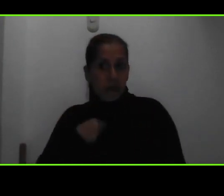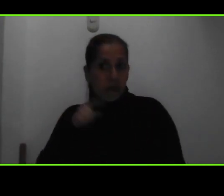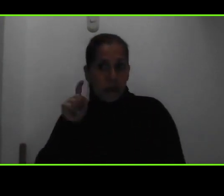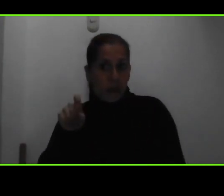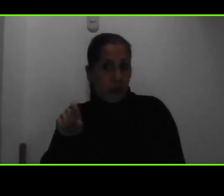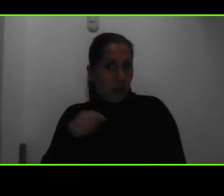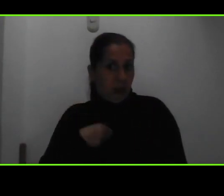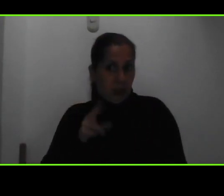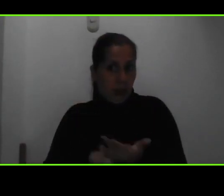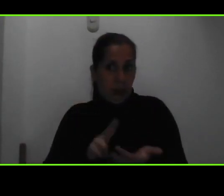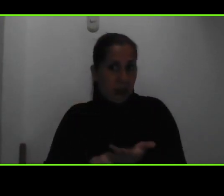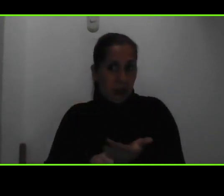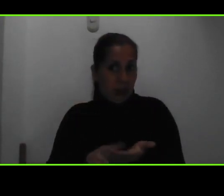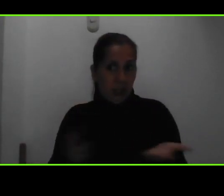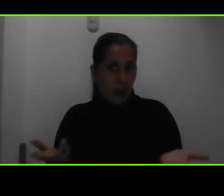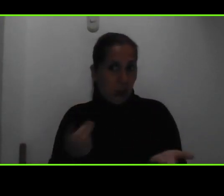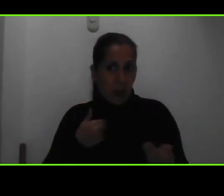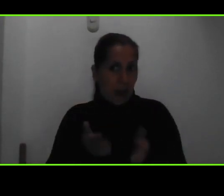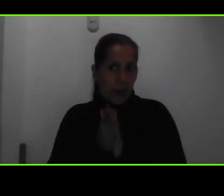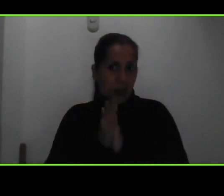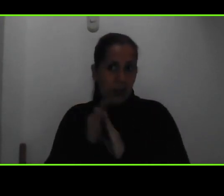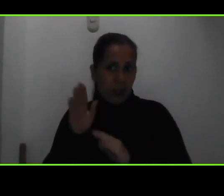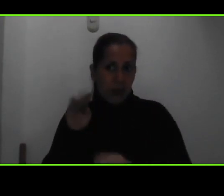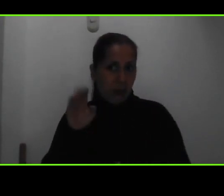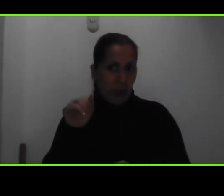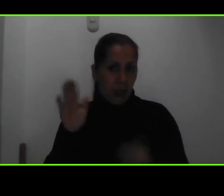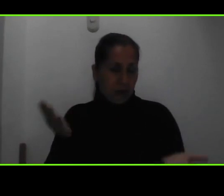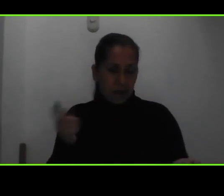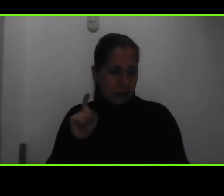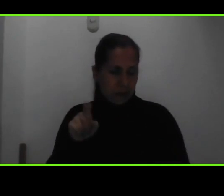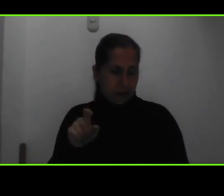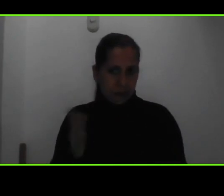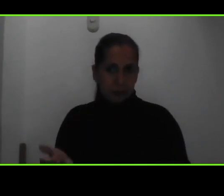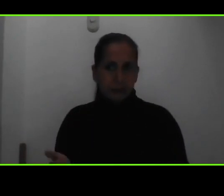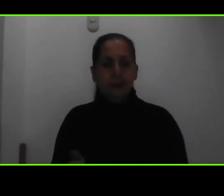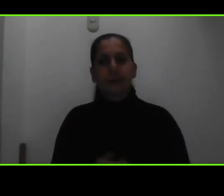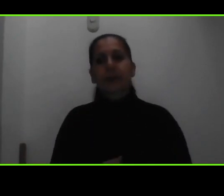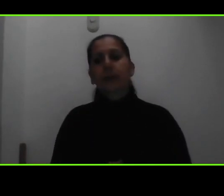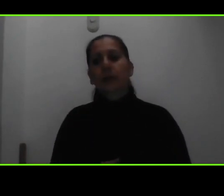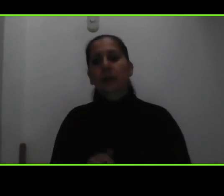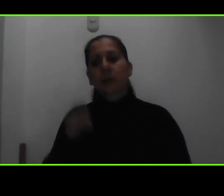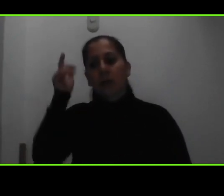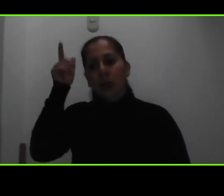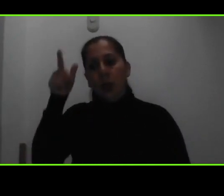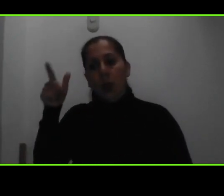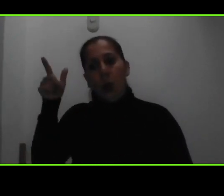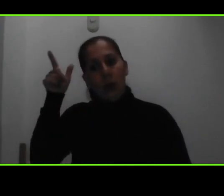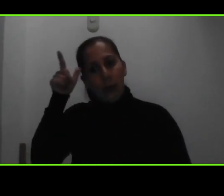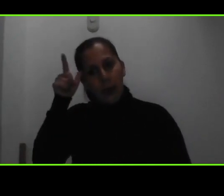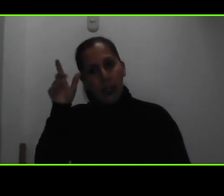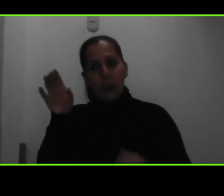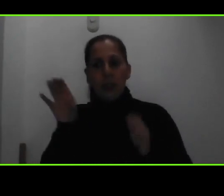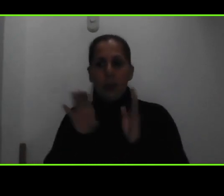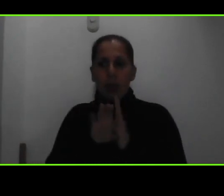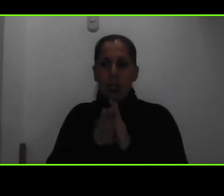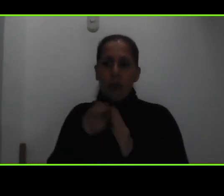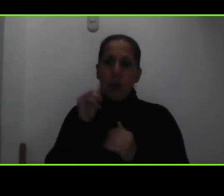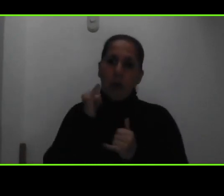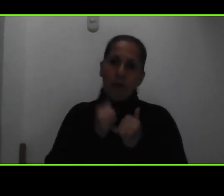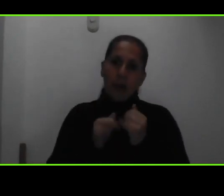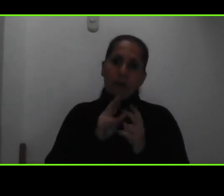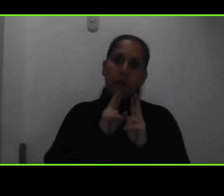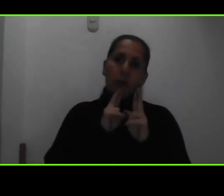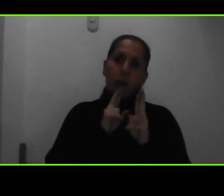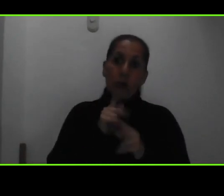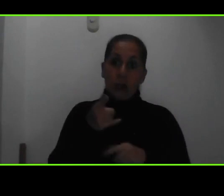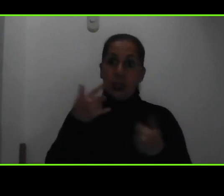matrícula en el momento de la solicitud de beca evidentemente si después de la publicación de resultados usted sale con